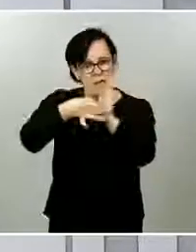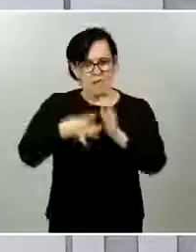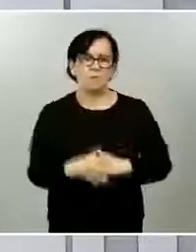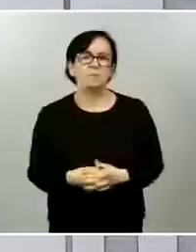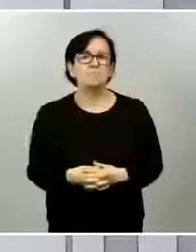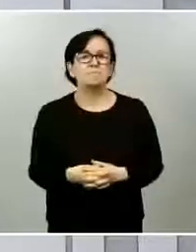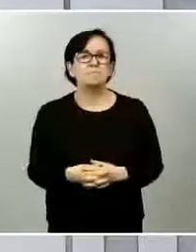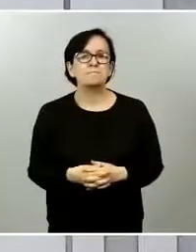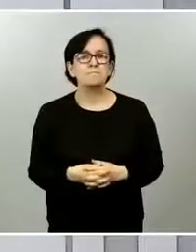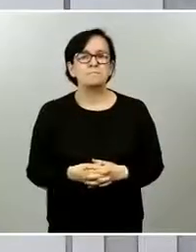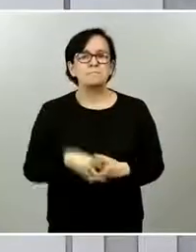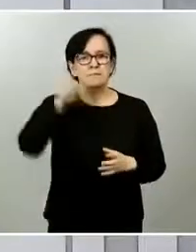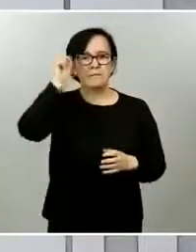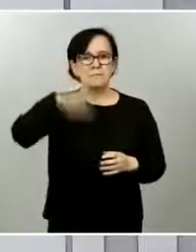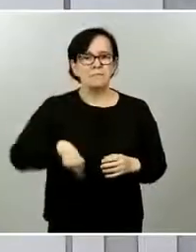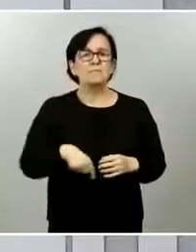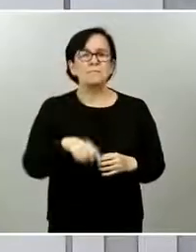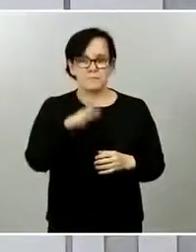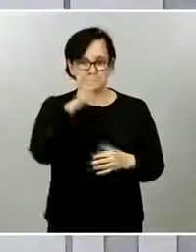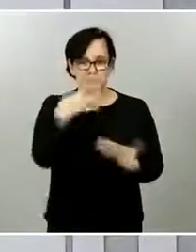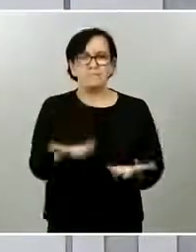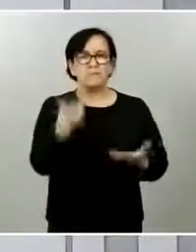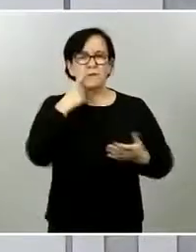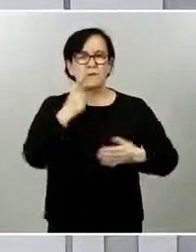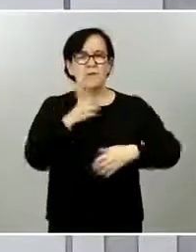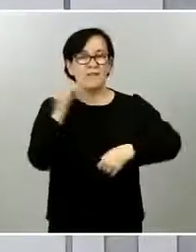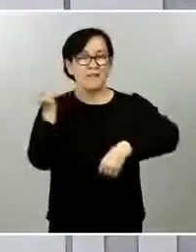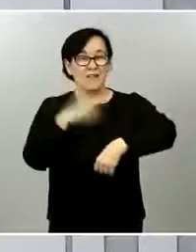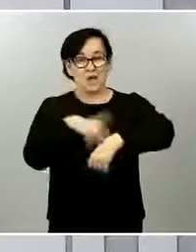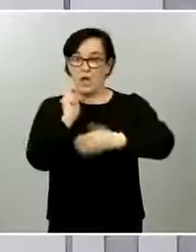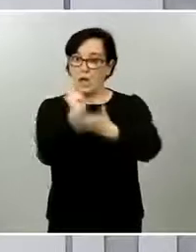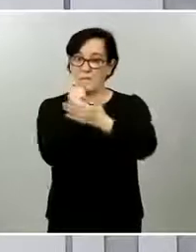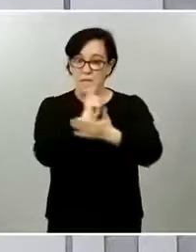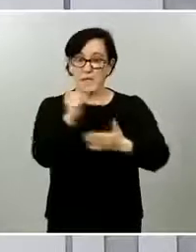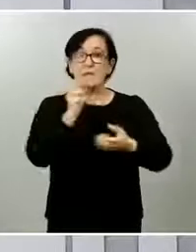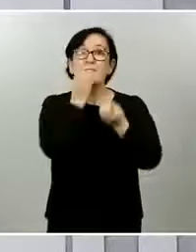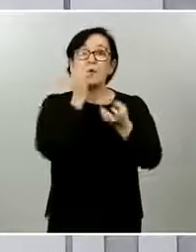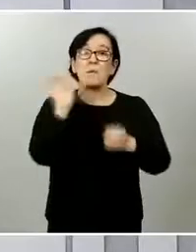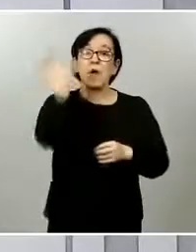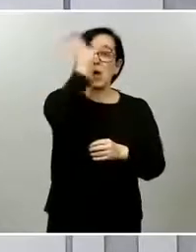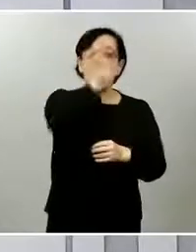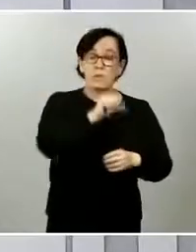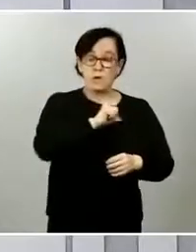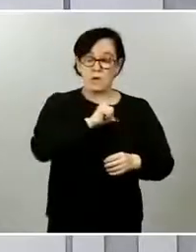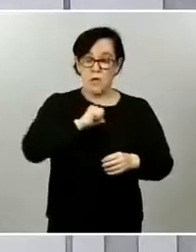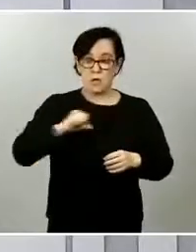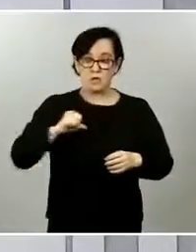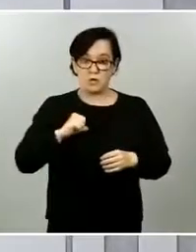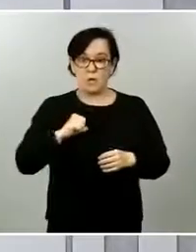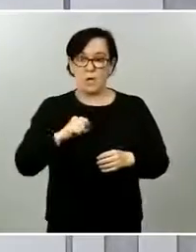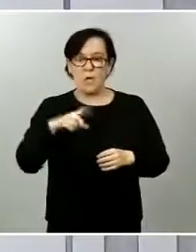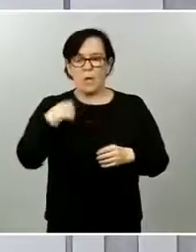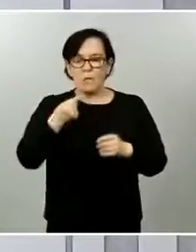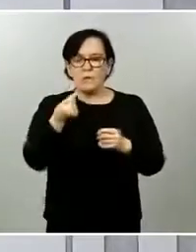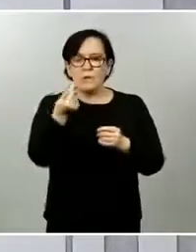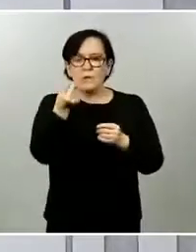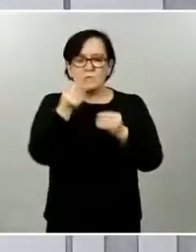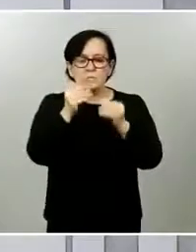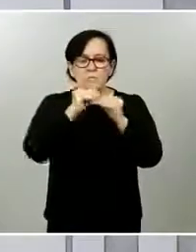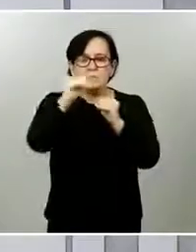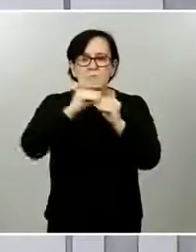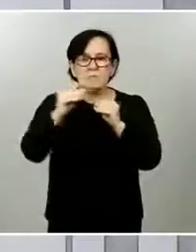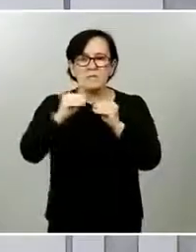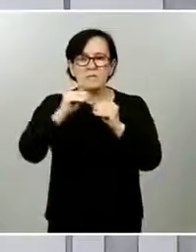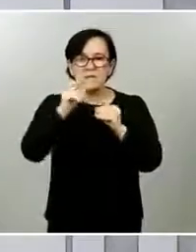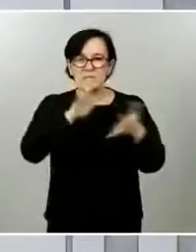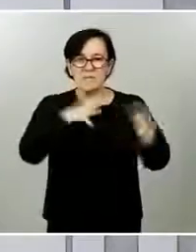la financiación no va a ser ningún obstáculo para seguir garantizando unos servicios públicos universales y de calidad. También, junto